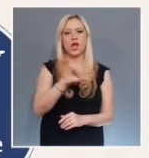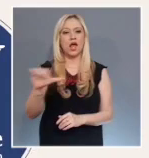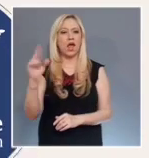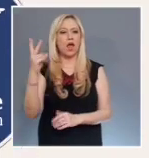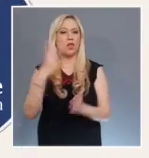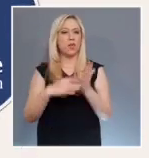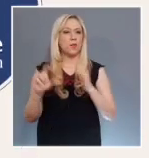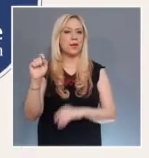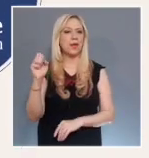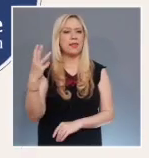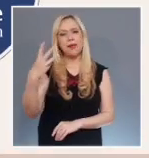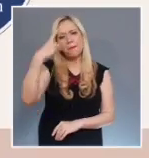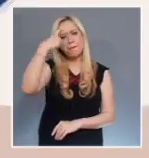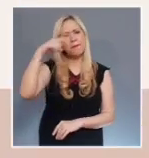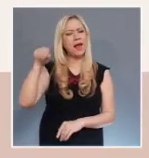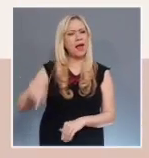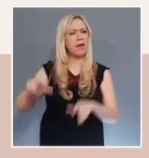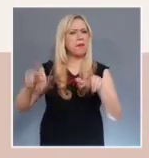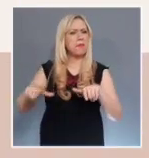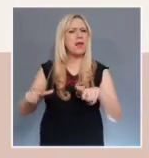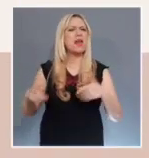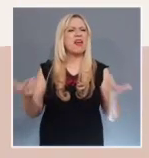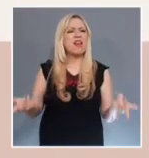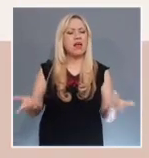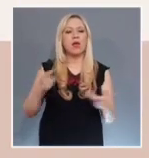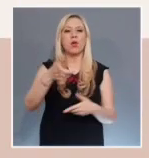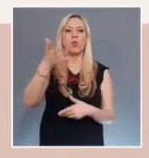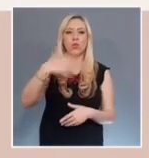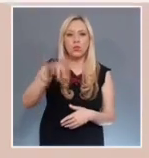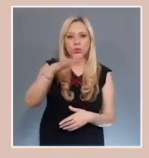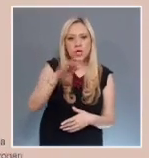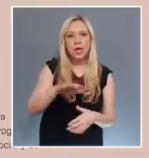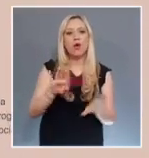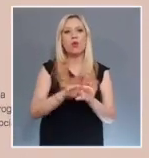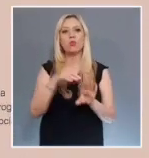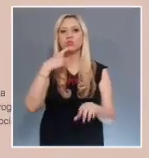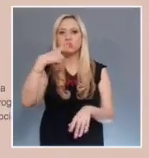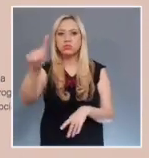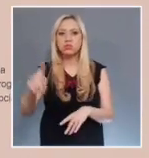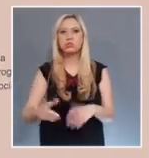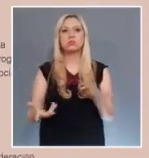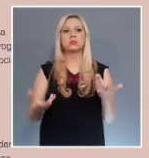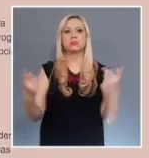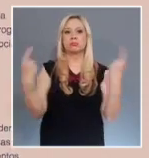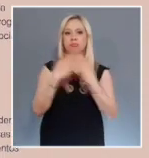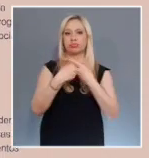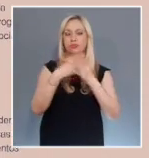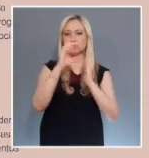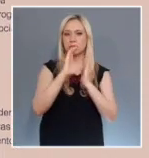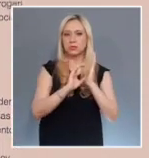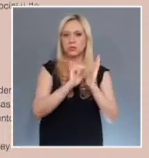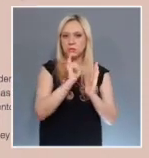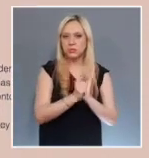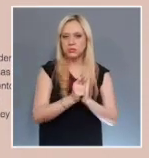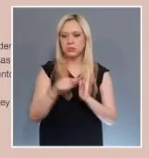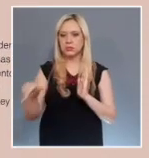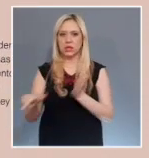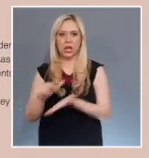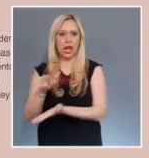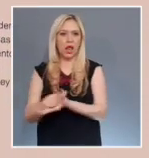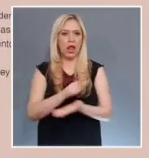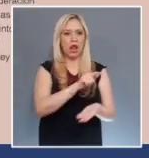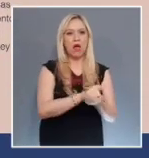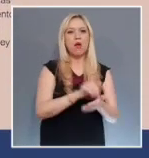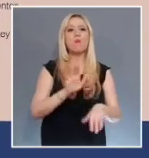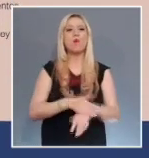consulta de las acciones de inconstitucionalidad y controversias constitucionales presentadas contra los dos decretos que conforman la